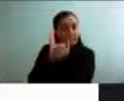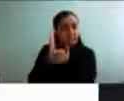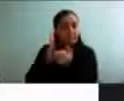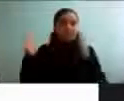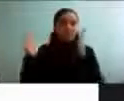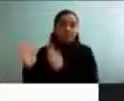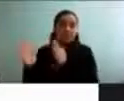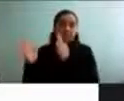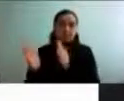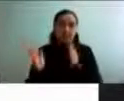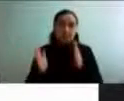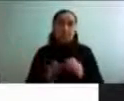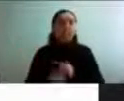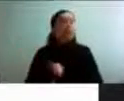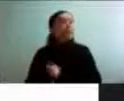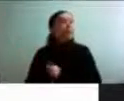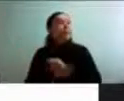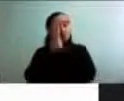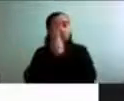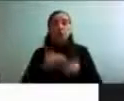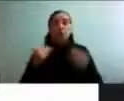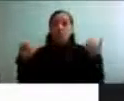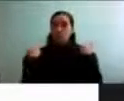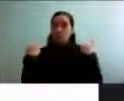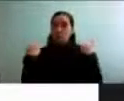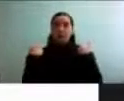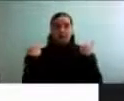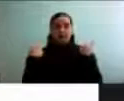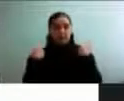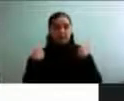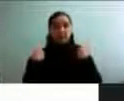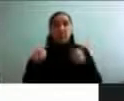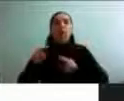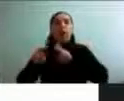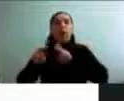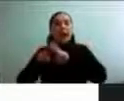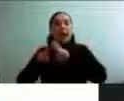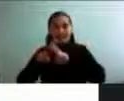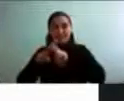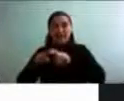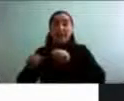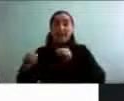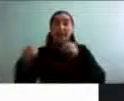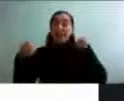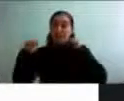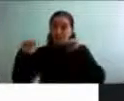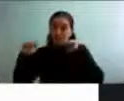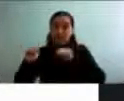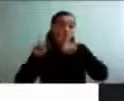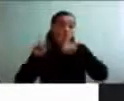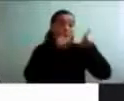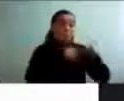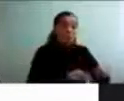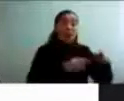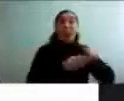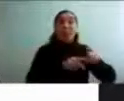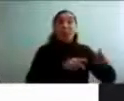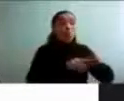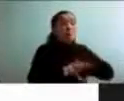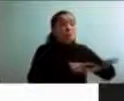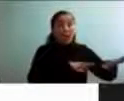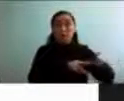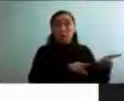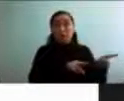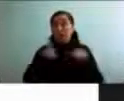Todos los ejercicios son actividad física, pero no toda actividad física es ejercicio. Entonces cuando me dice una persona